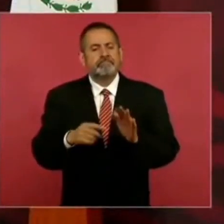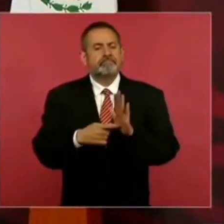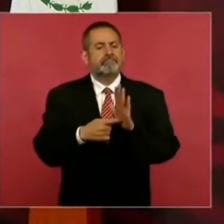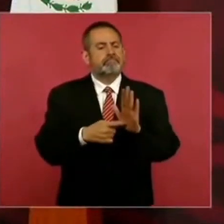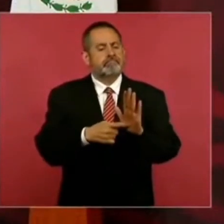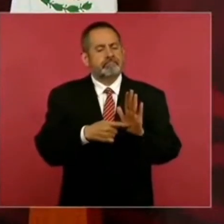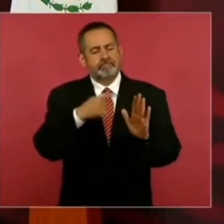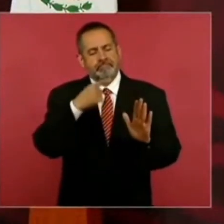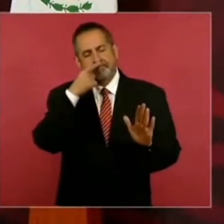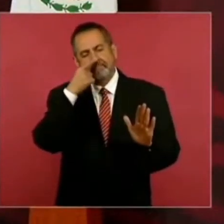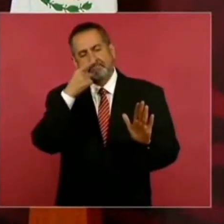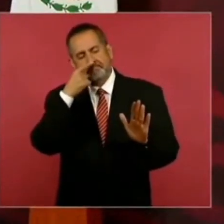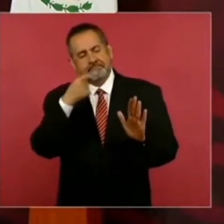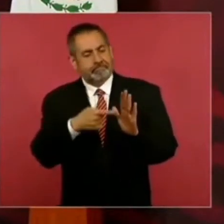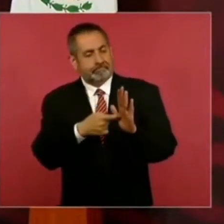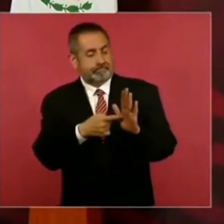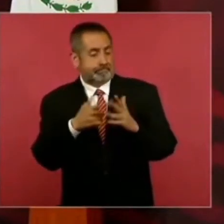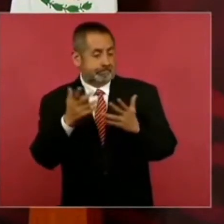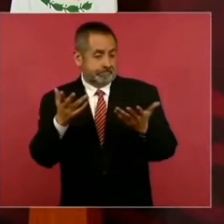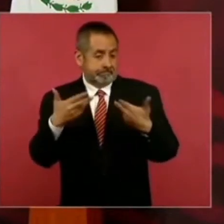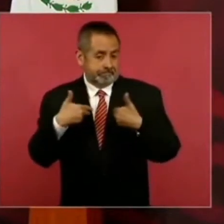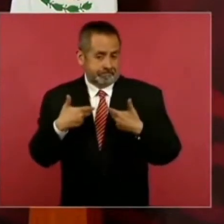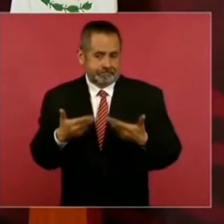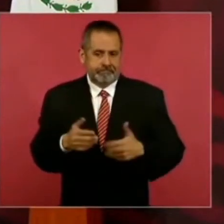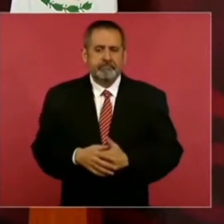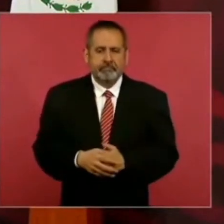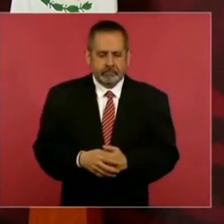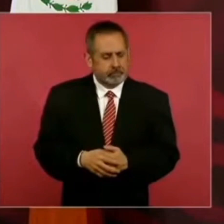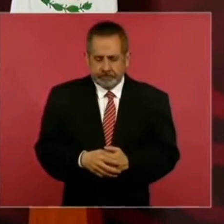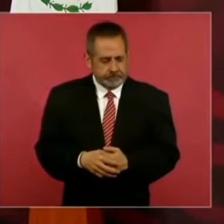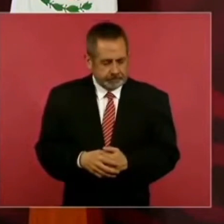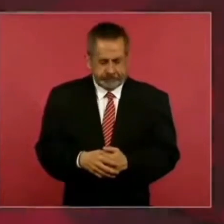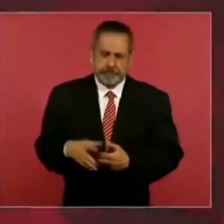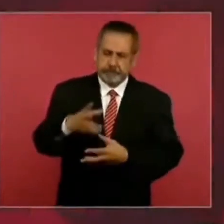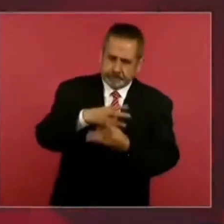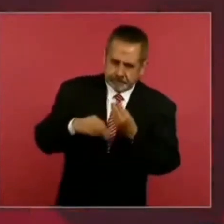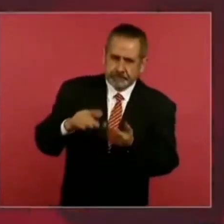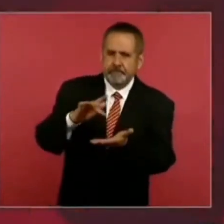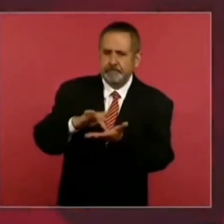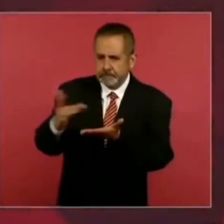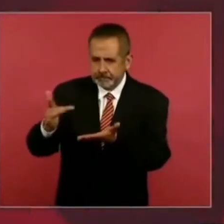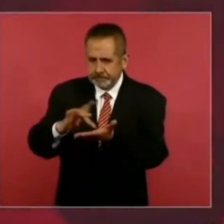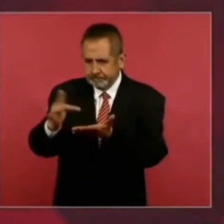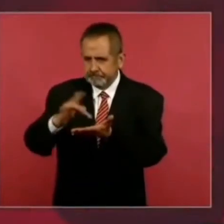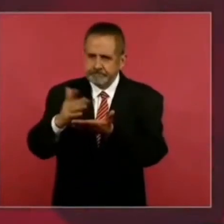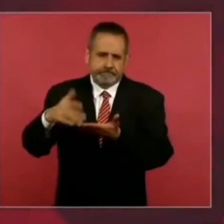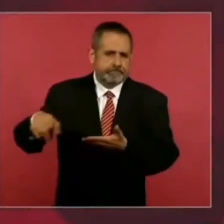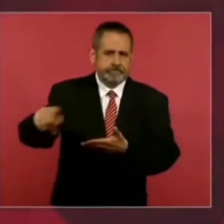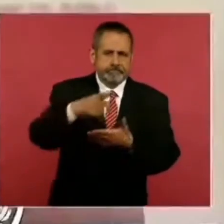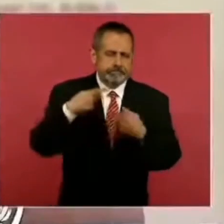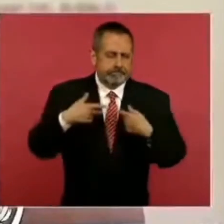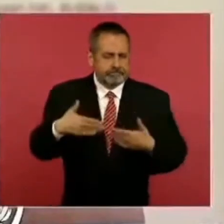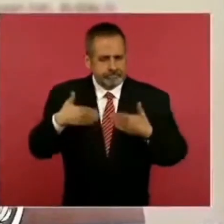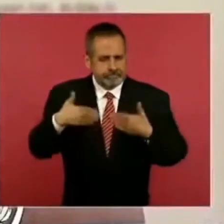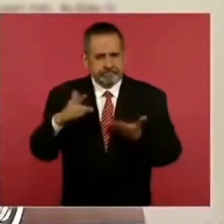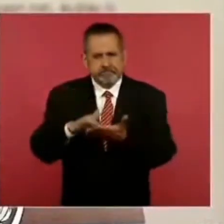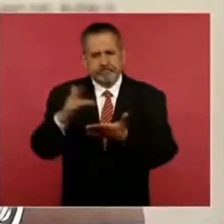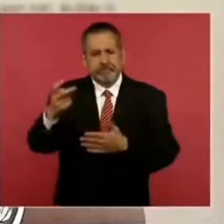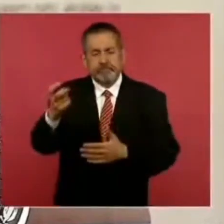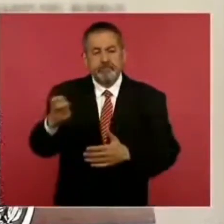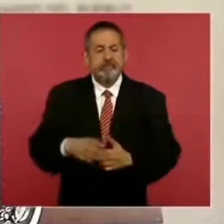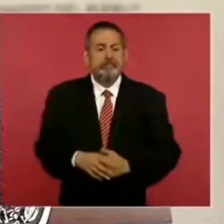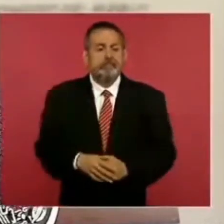tirando aceite no agradeciéndole a la gente por su confianza por eso